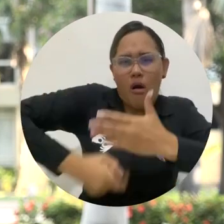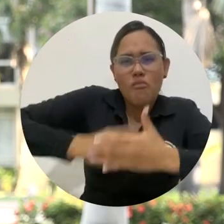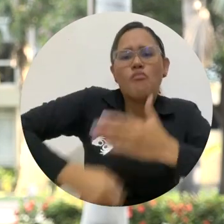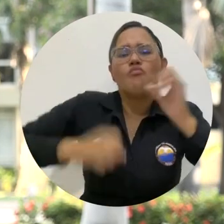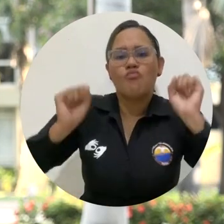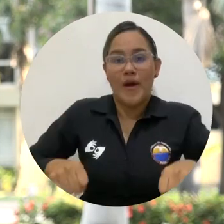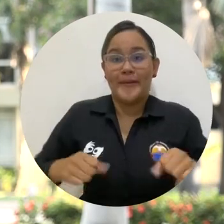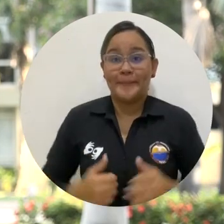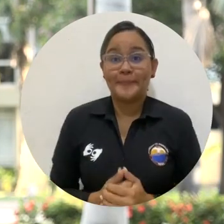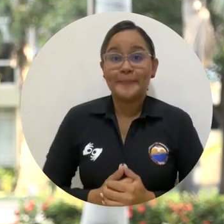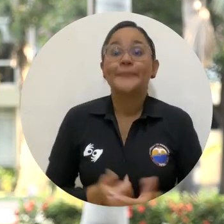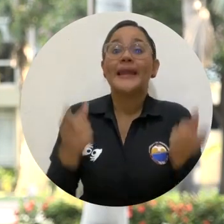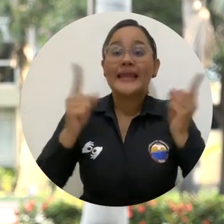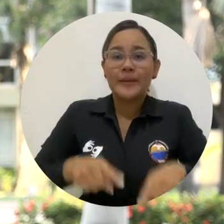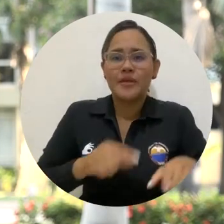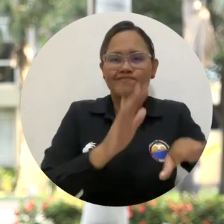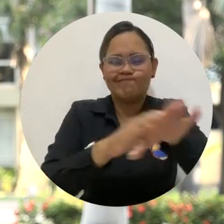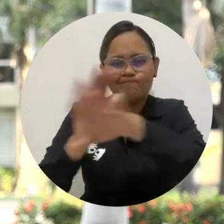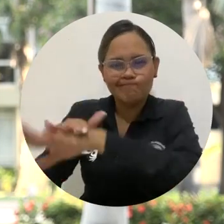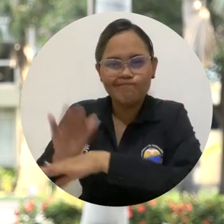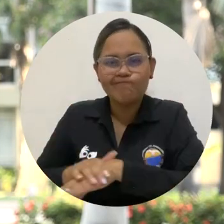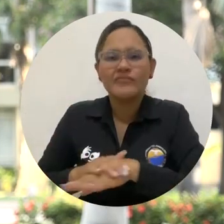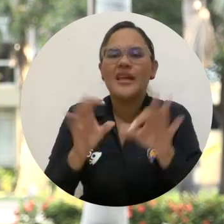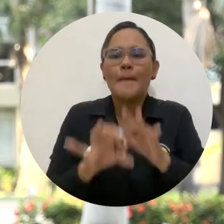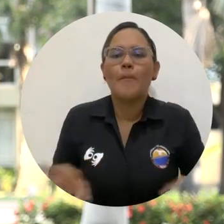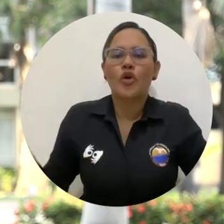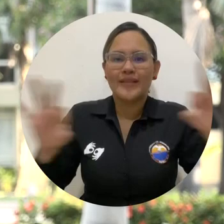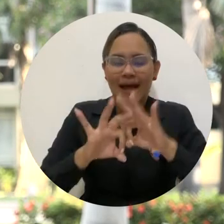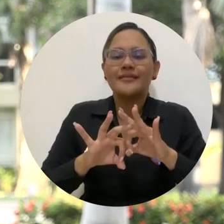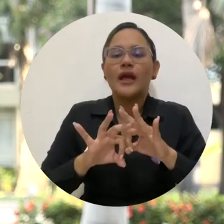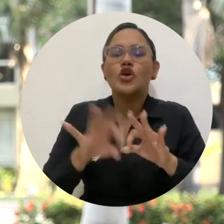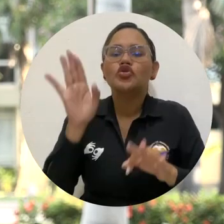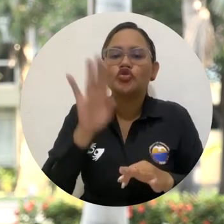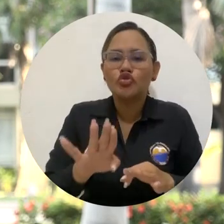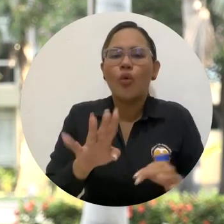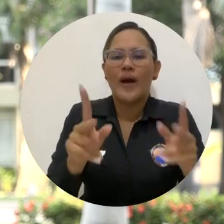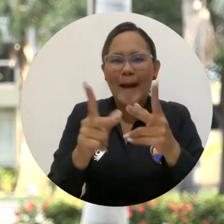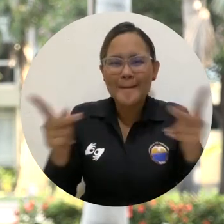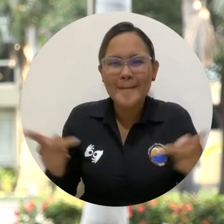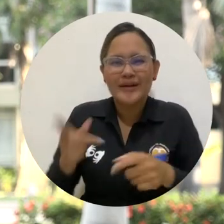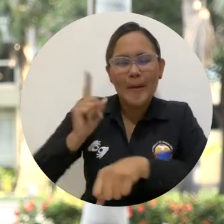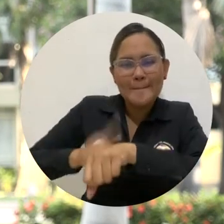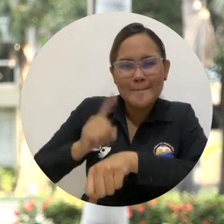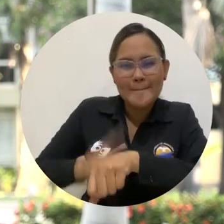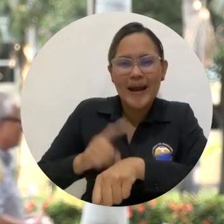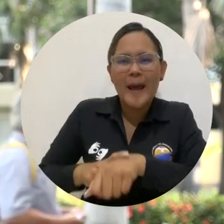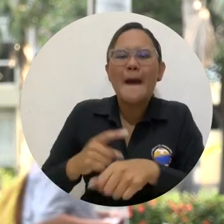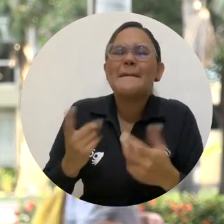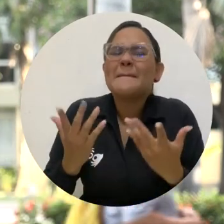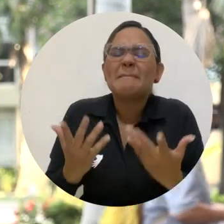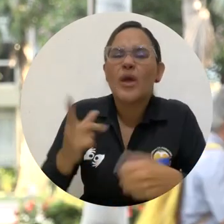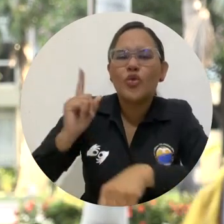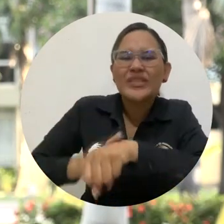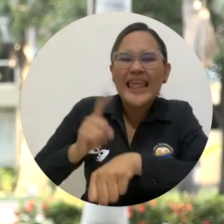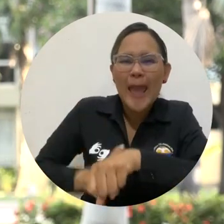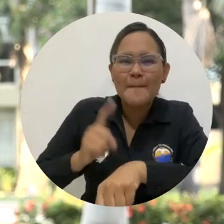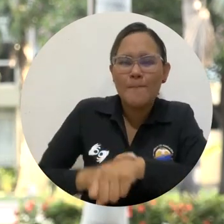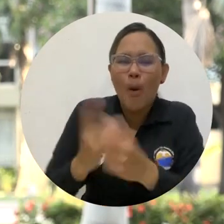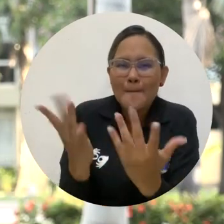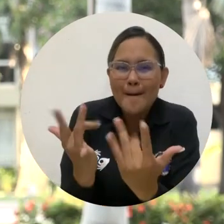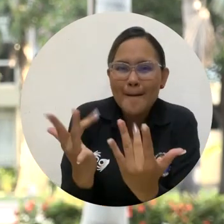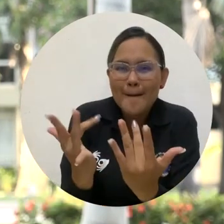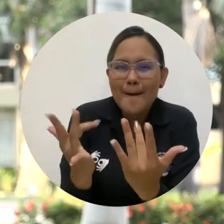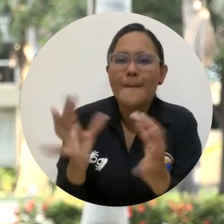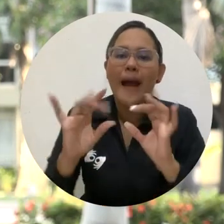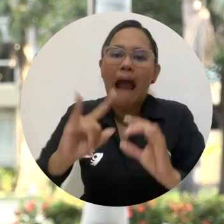corregir inconsistencias. 2. Que se hace necesario establecer un espacio temporal definido para la corrección,